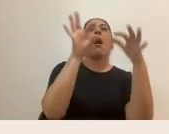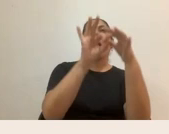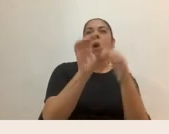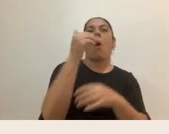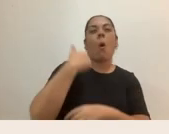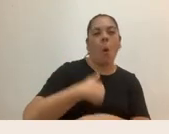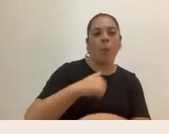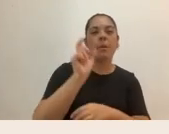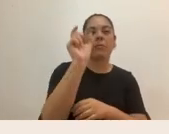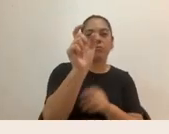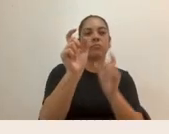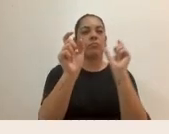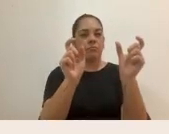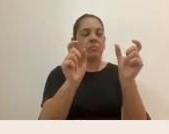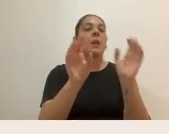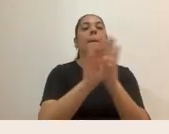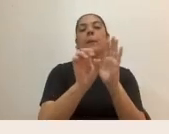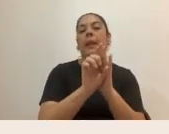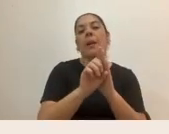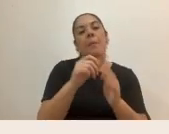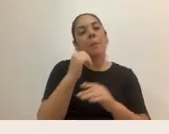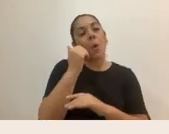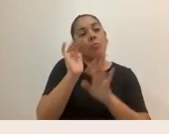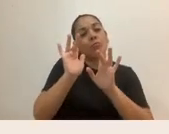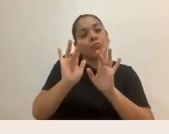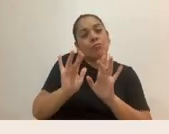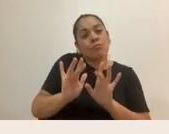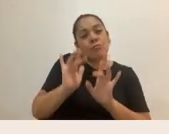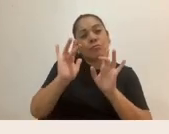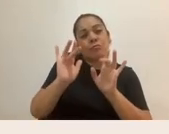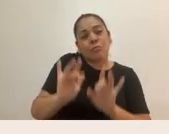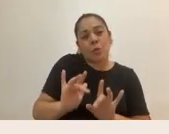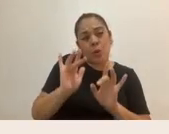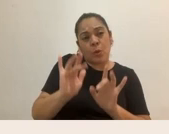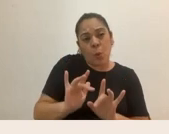Tenemos la palabra ternura. Yo se las puedo ir diciendo por cualquier cosa.